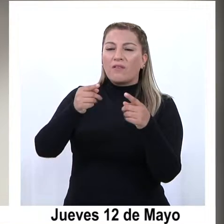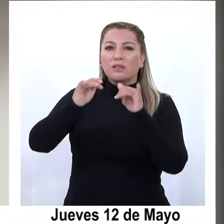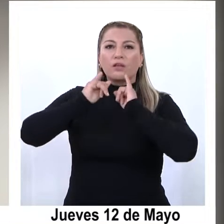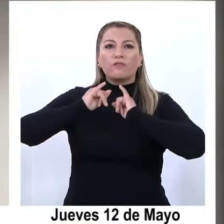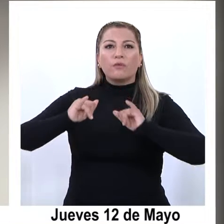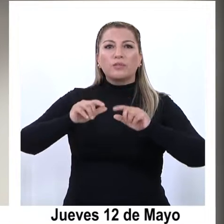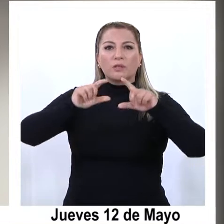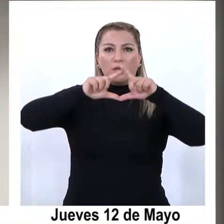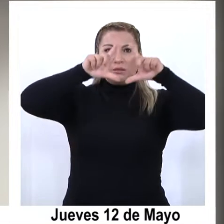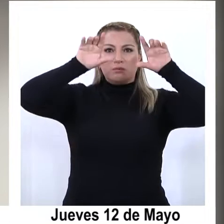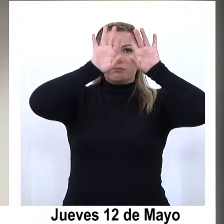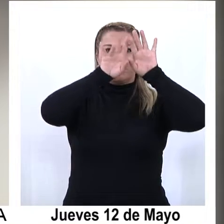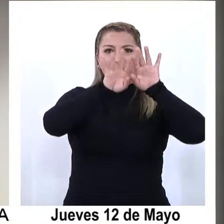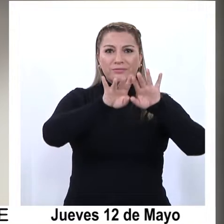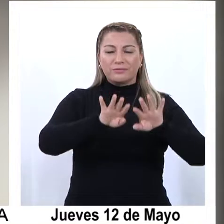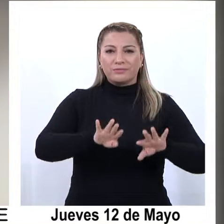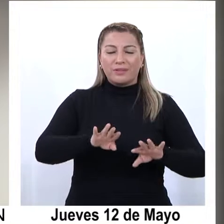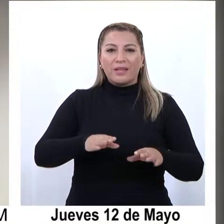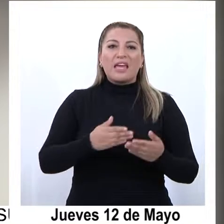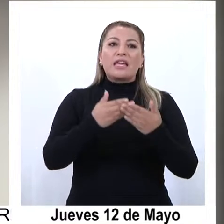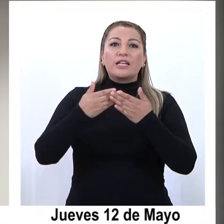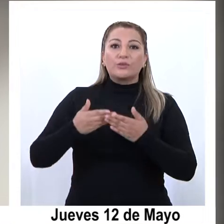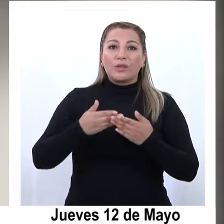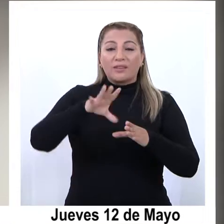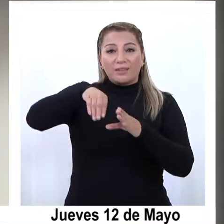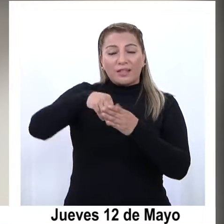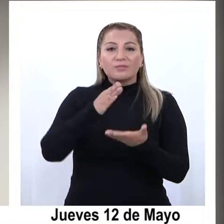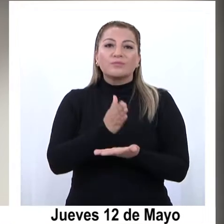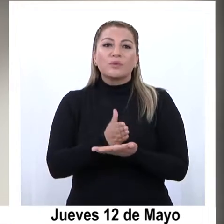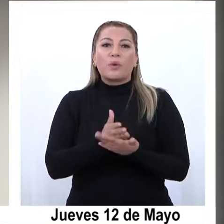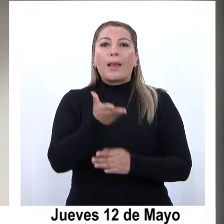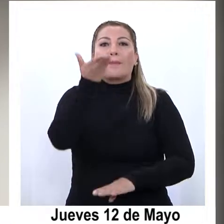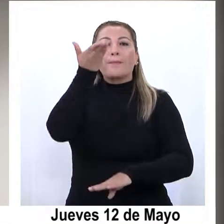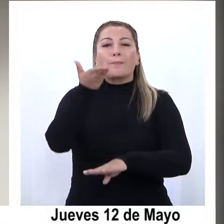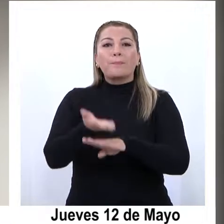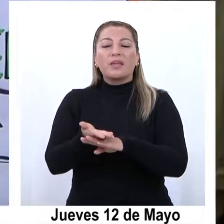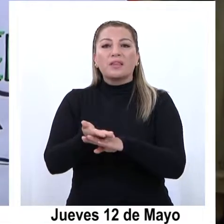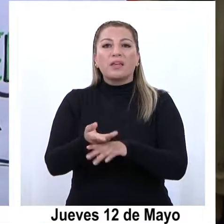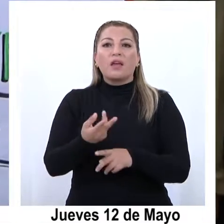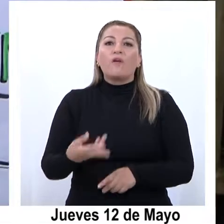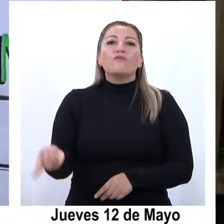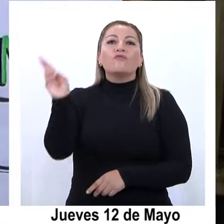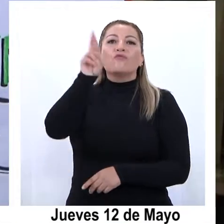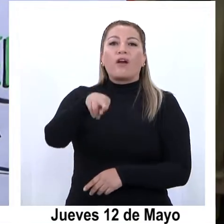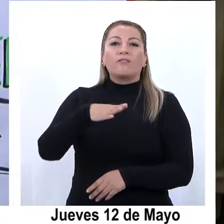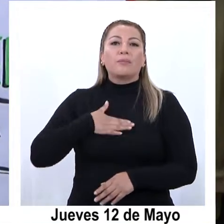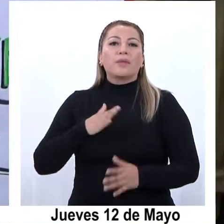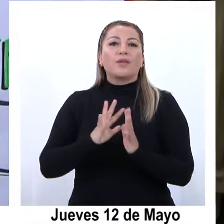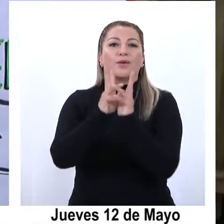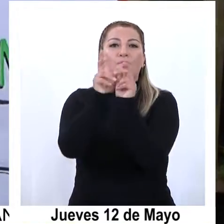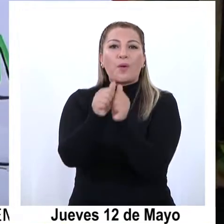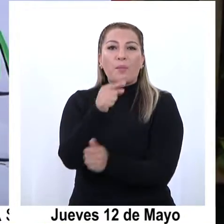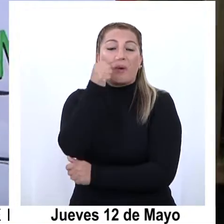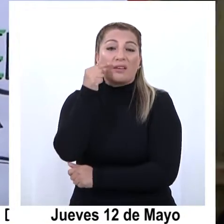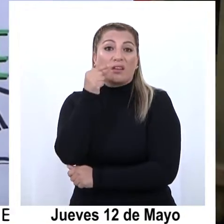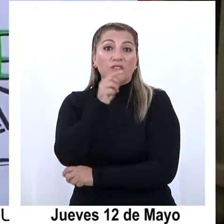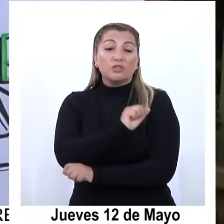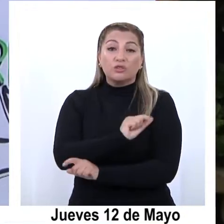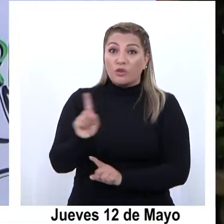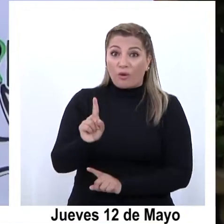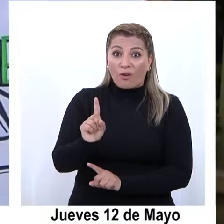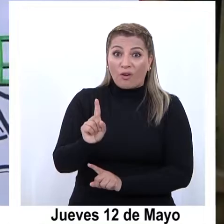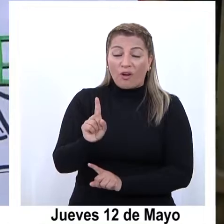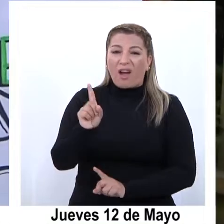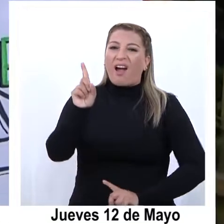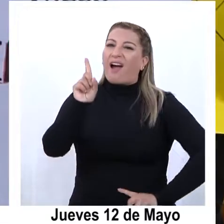mensajes de supuestos estudiantes del colegio que exigían reintegrar a uno de sus compañeros, de lo contrario,